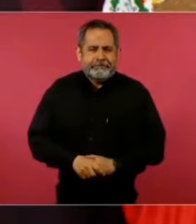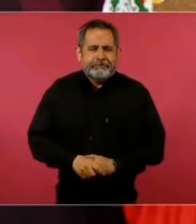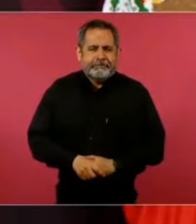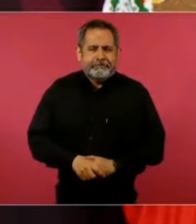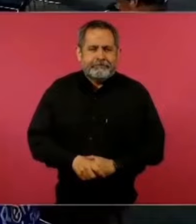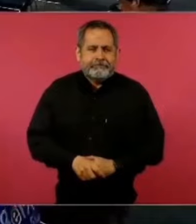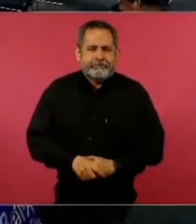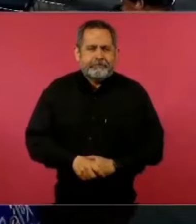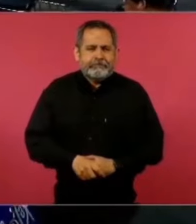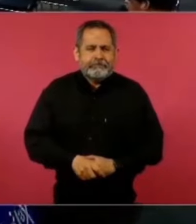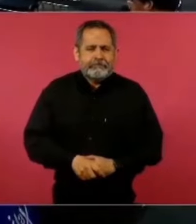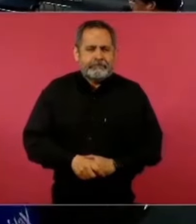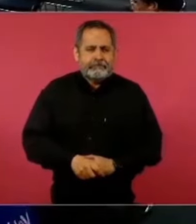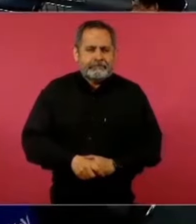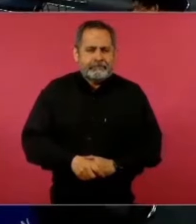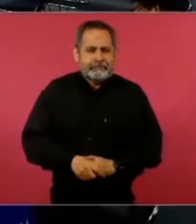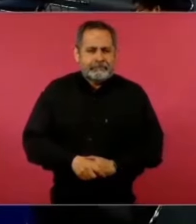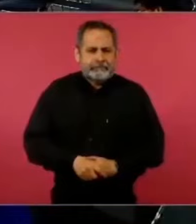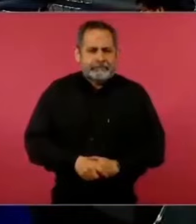¿Por qué?